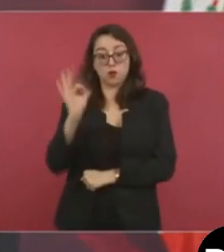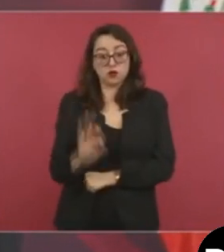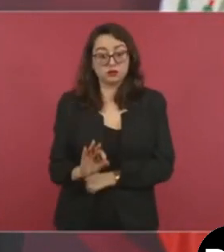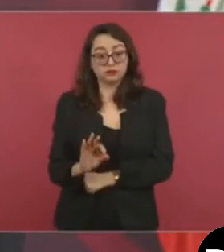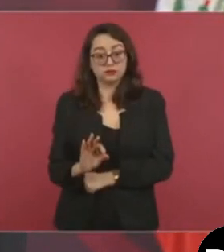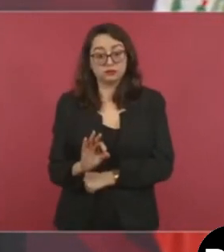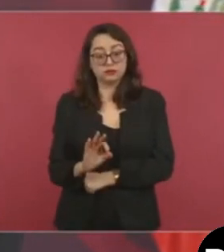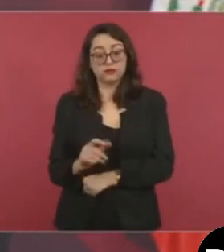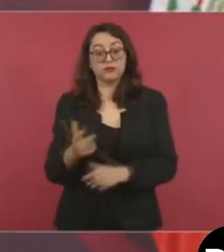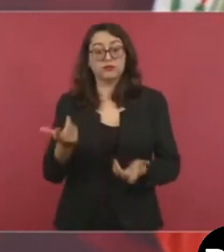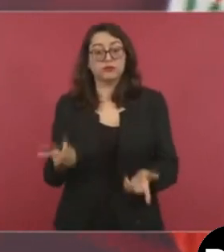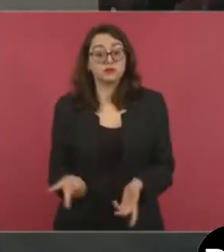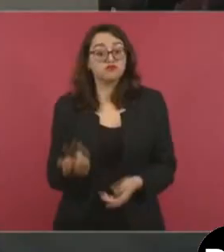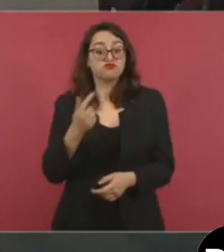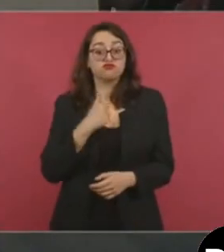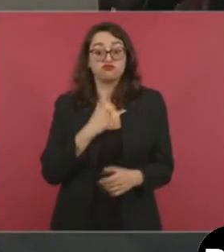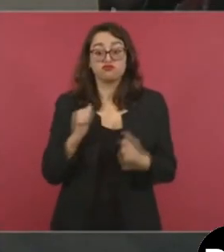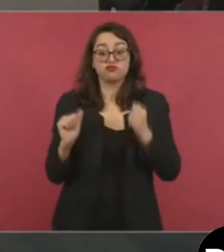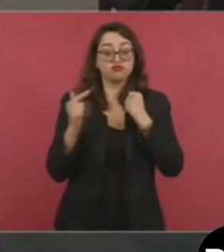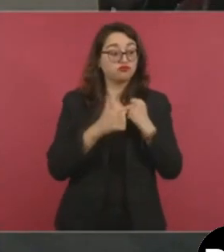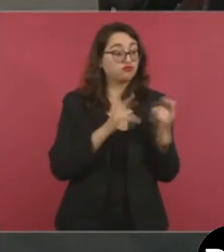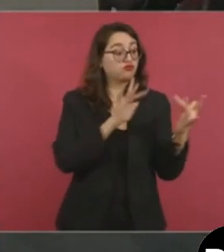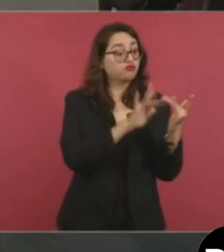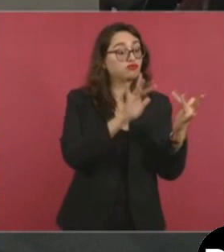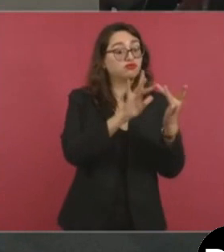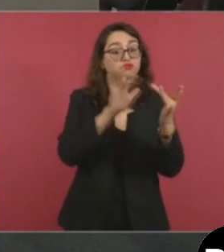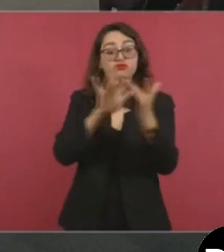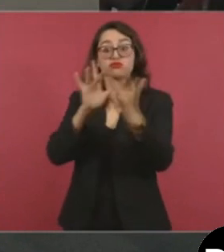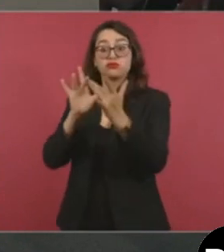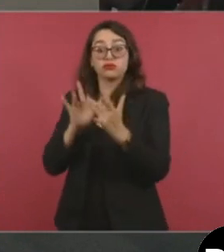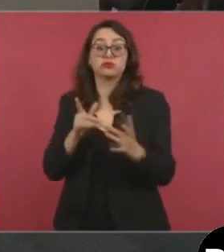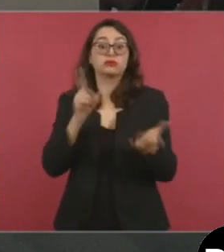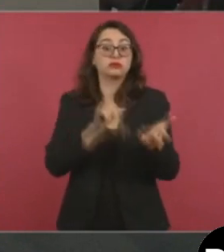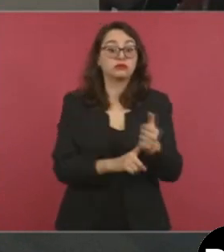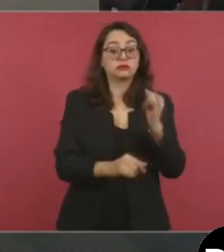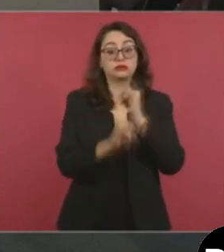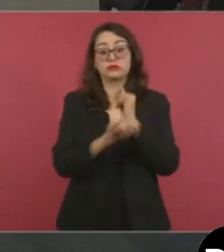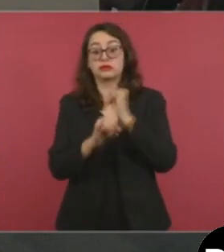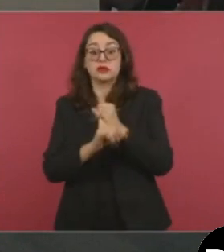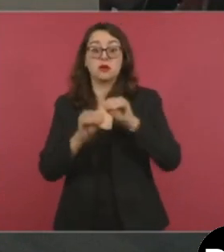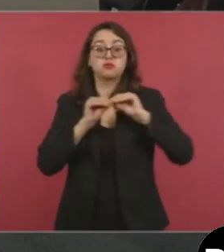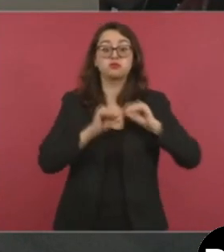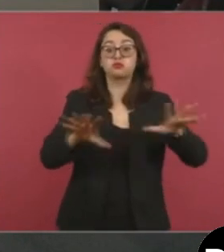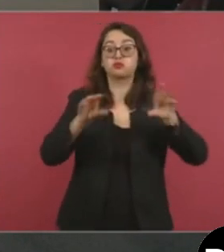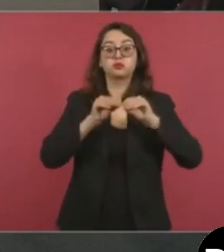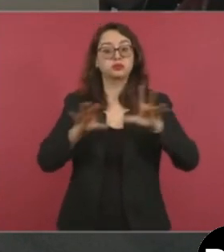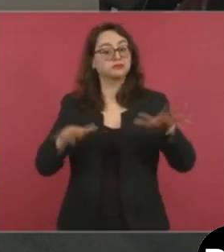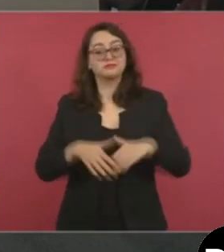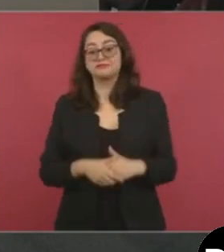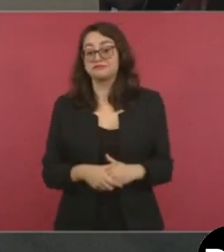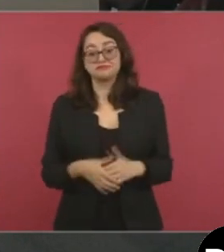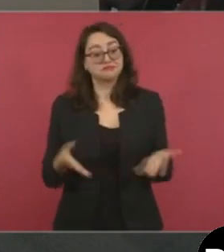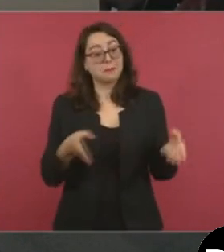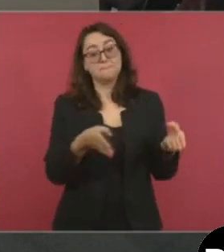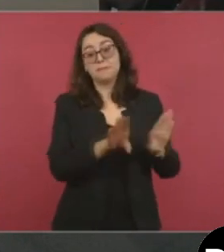con redes, voy a cancelar completamente